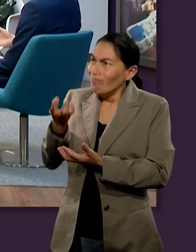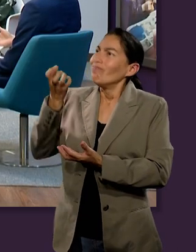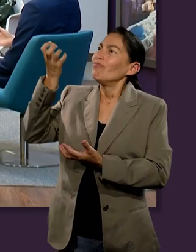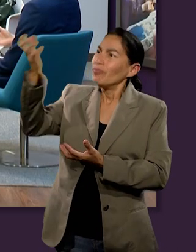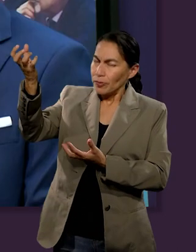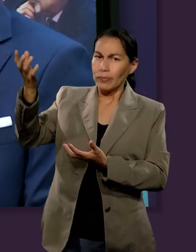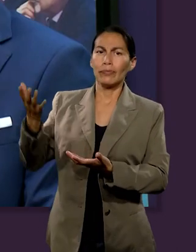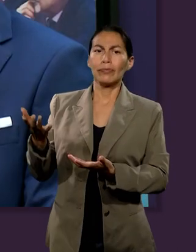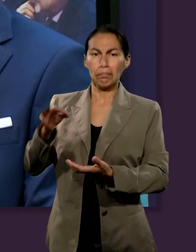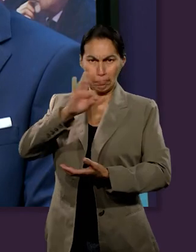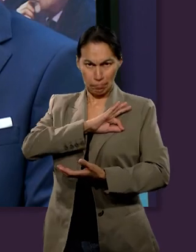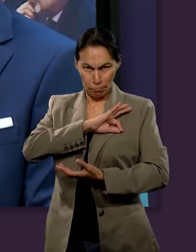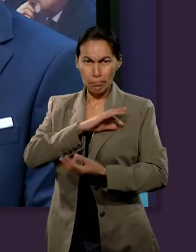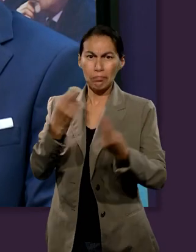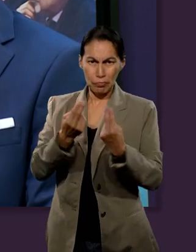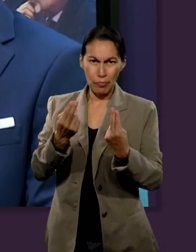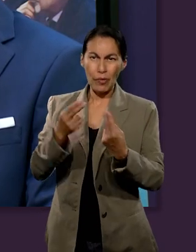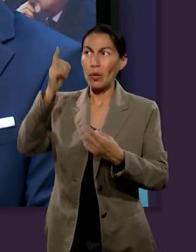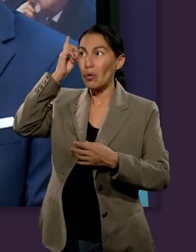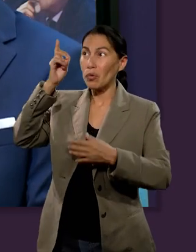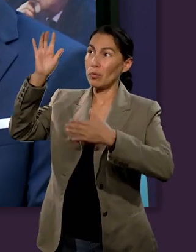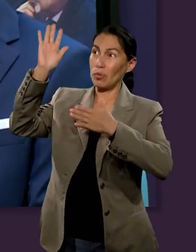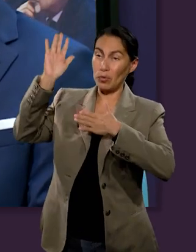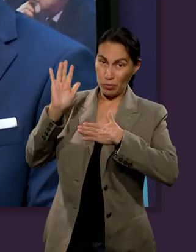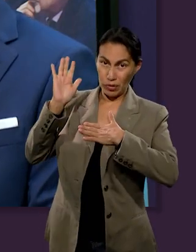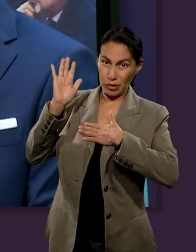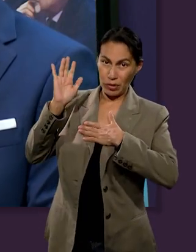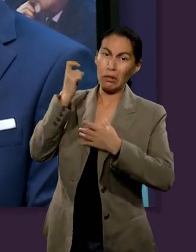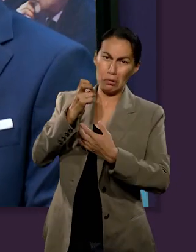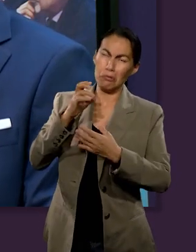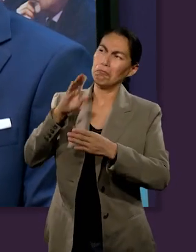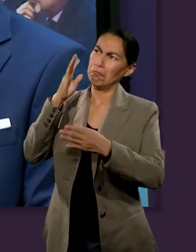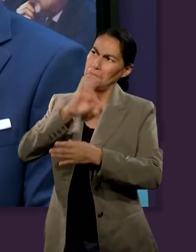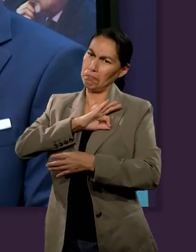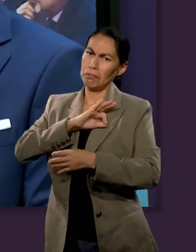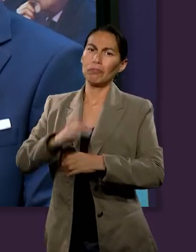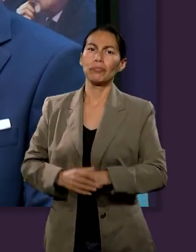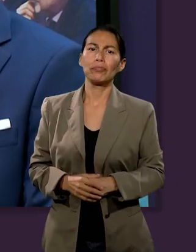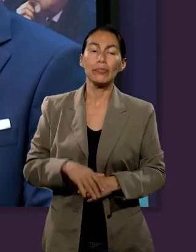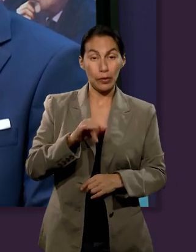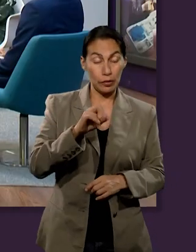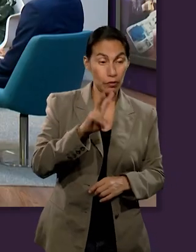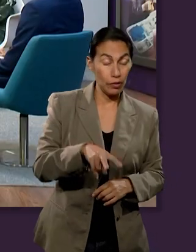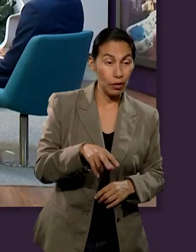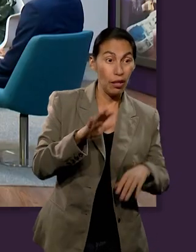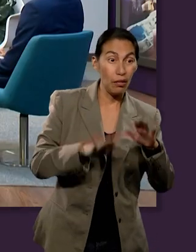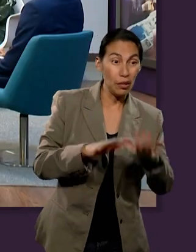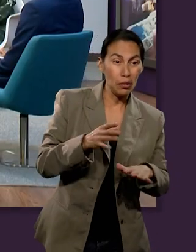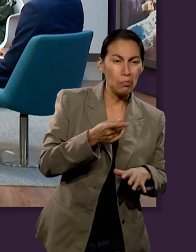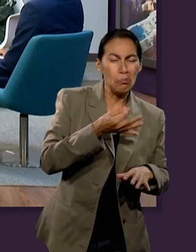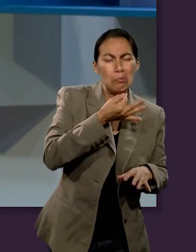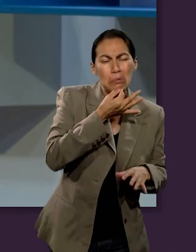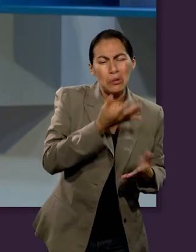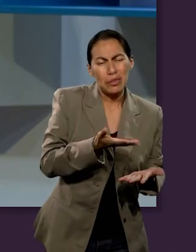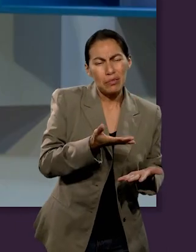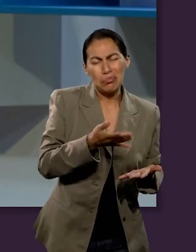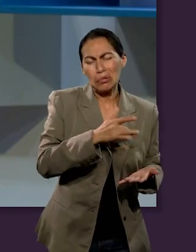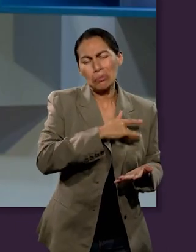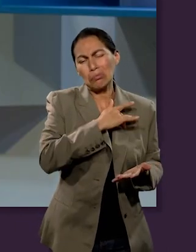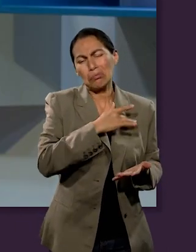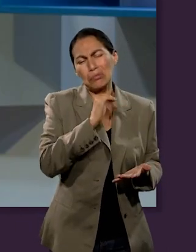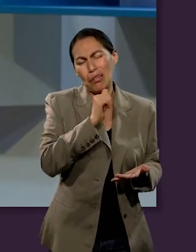Entonces, sí se requiere fe en las promesas, pero también las que Dios nos hace. Sí, es que a veces cuando es poco,